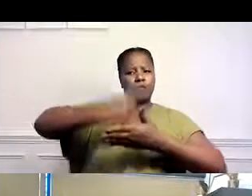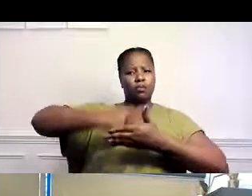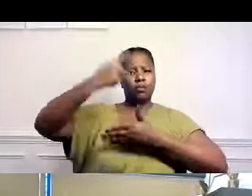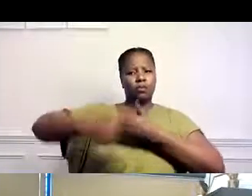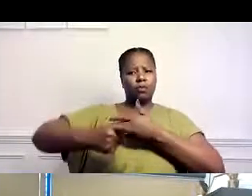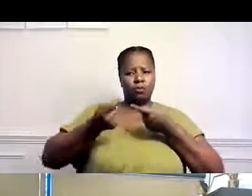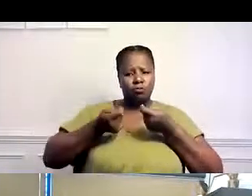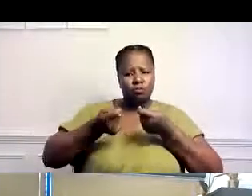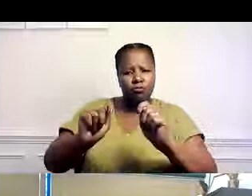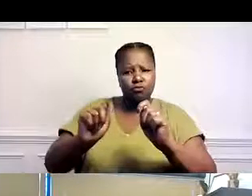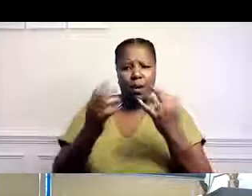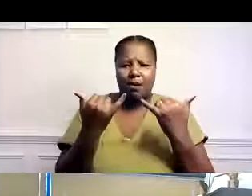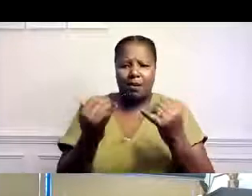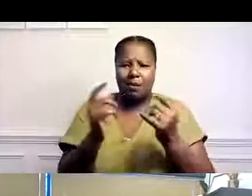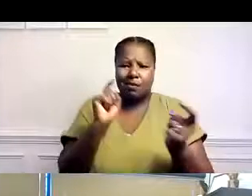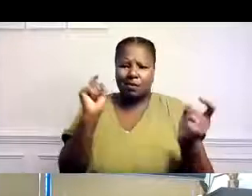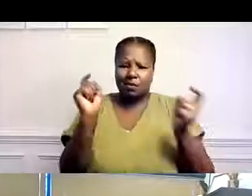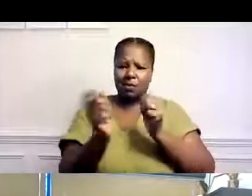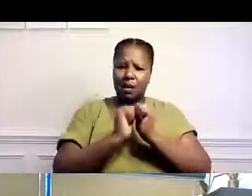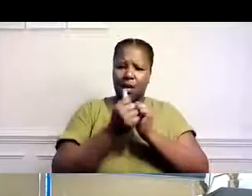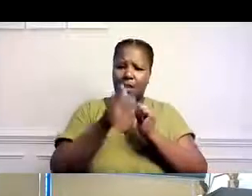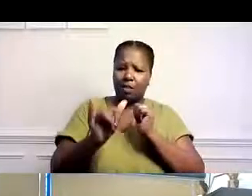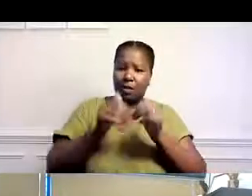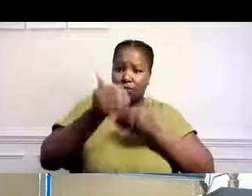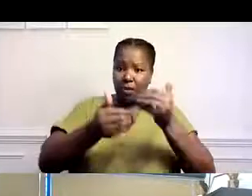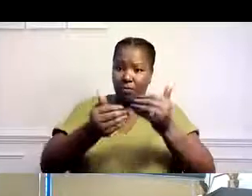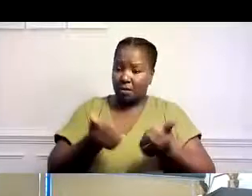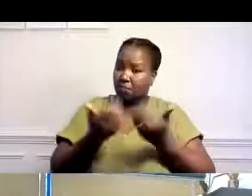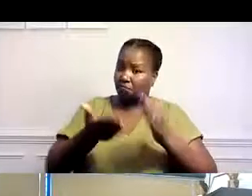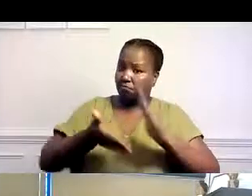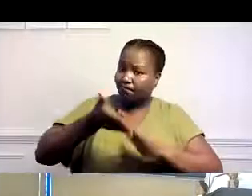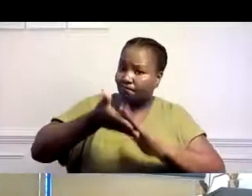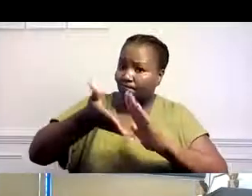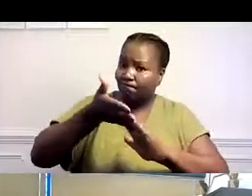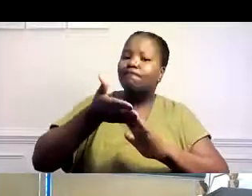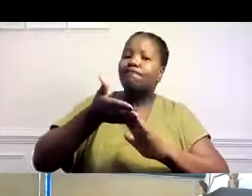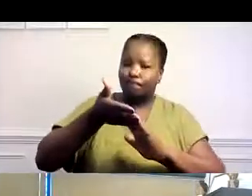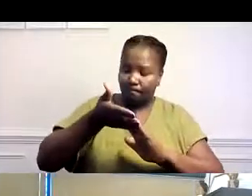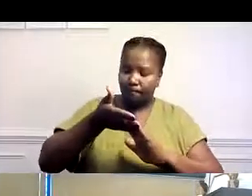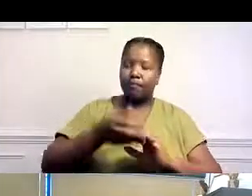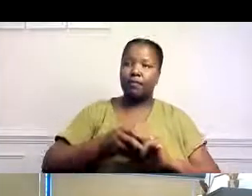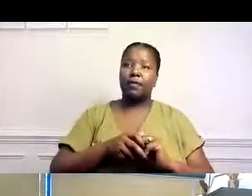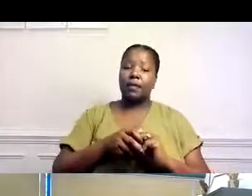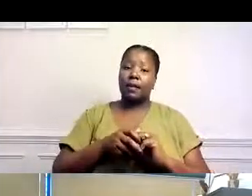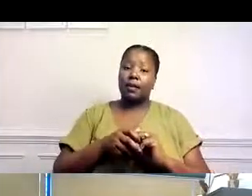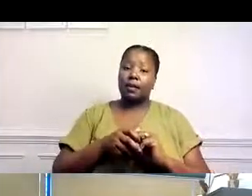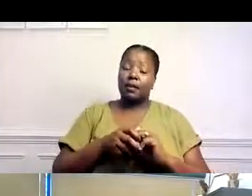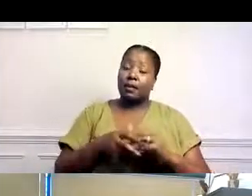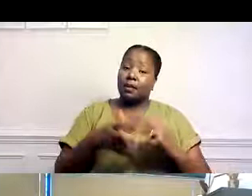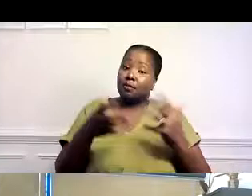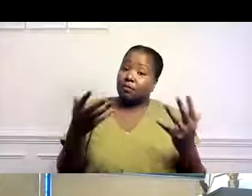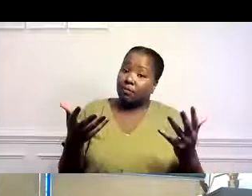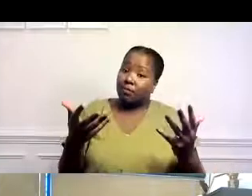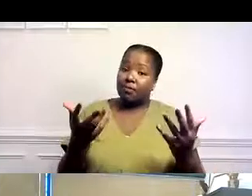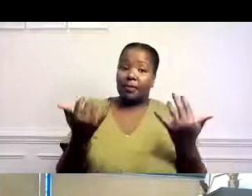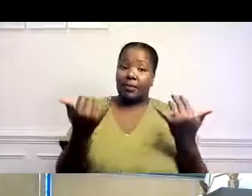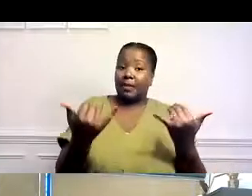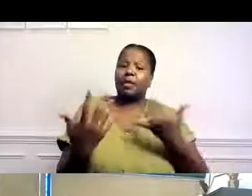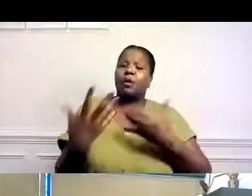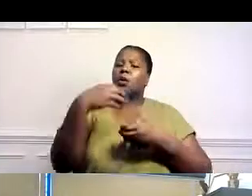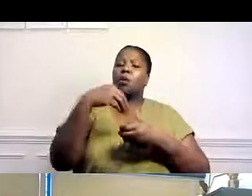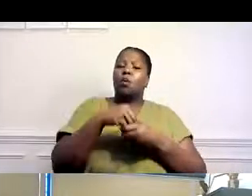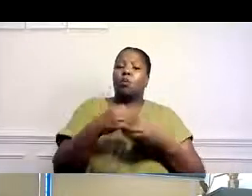ya se está tratando de averiguar cómo se puede hacer esto de una manera que puedan mantenerse en función. Pero también proveer